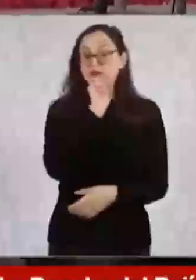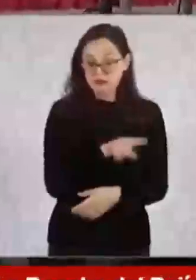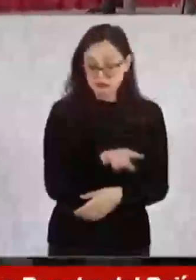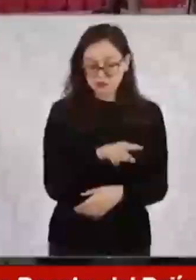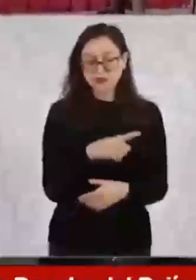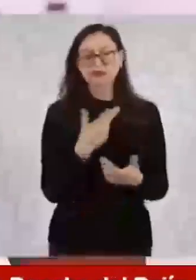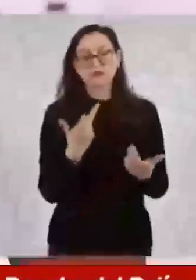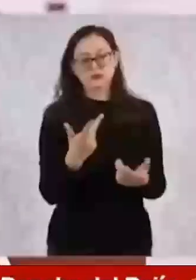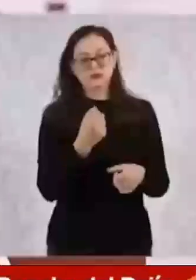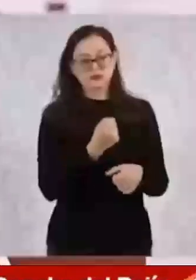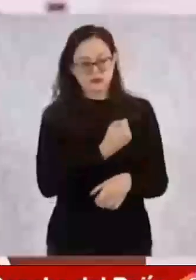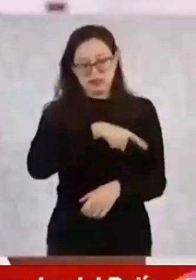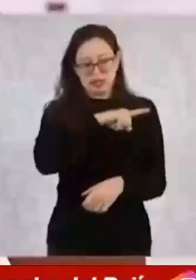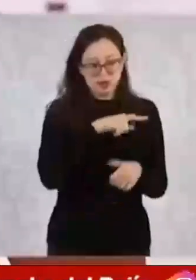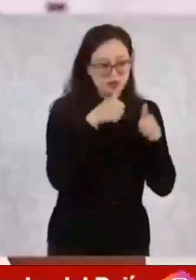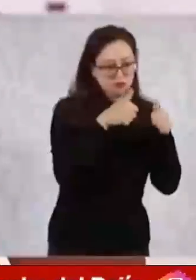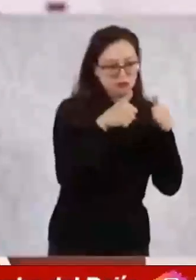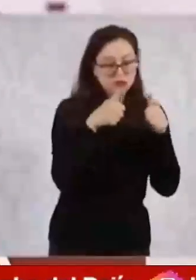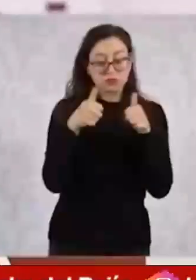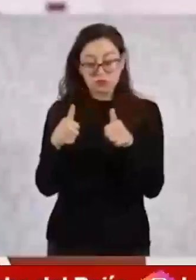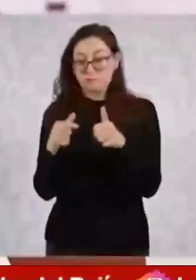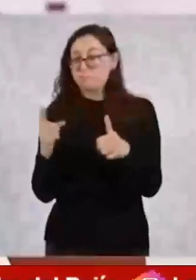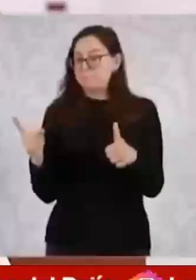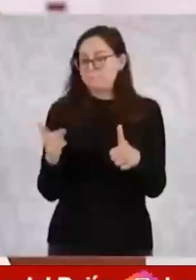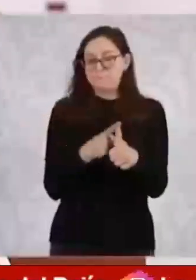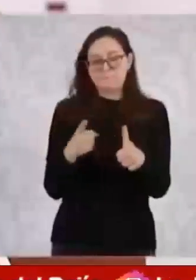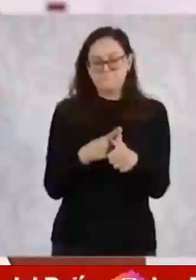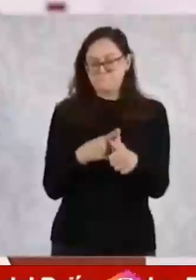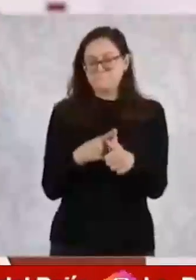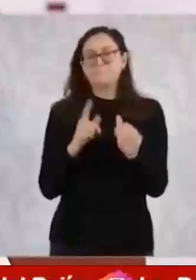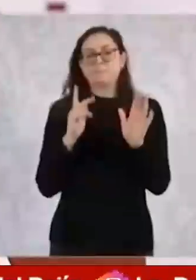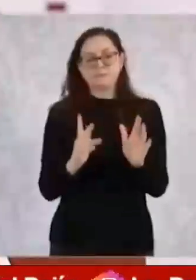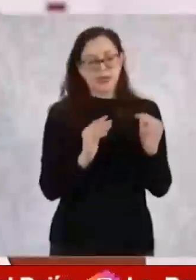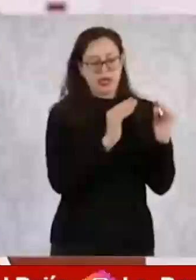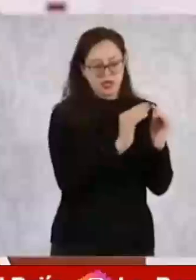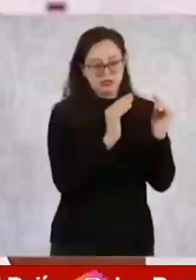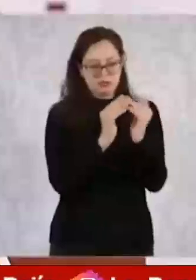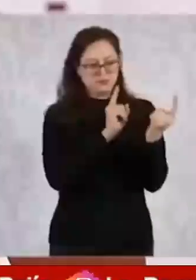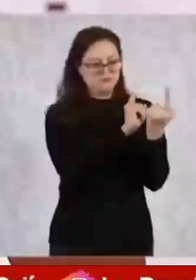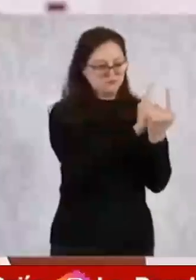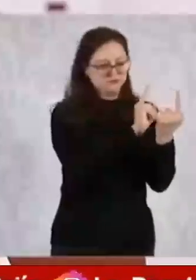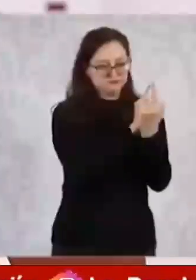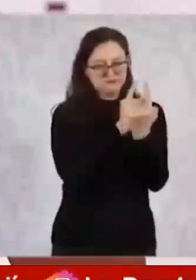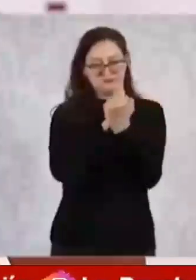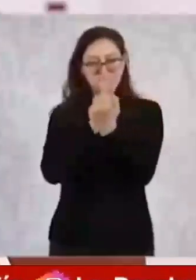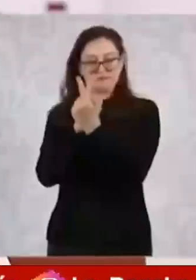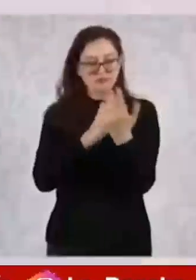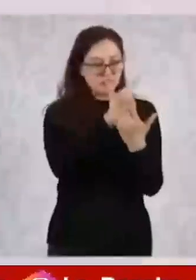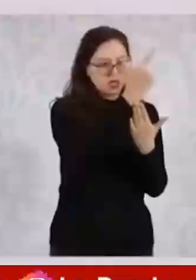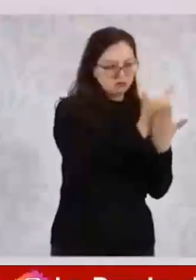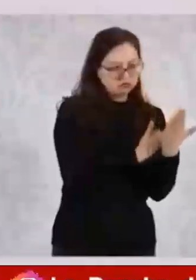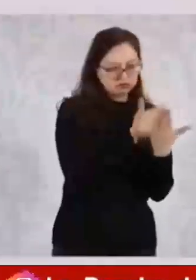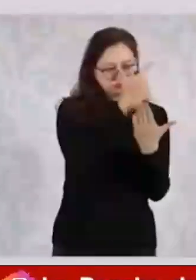domicilio si usted no puede trasladarse. A través del programa de salud Casa por Casa, cuyo censo de beneficiarios